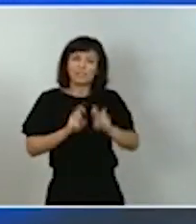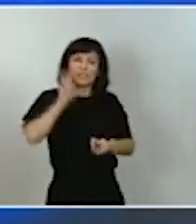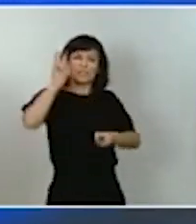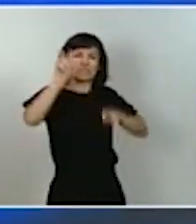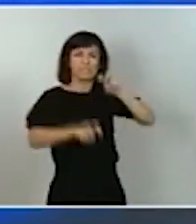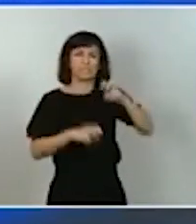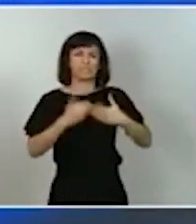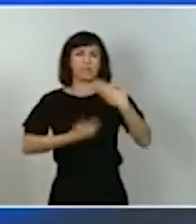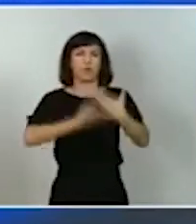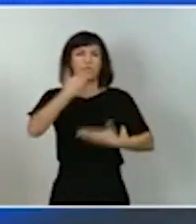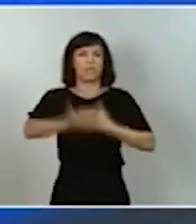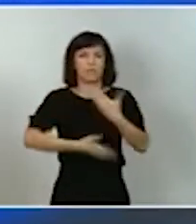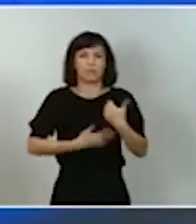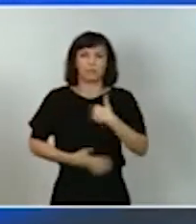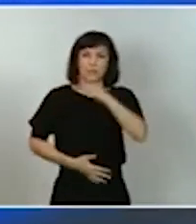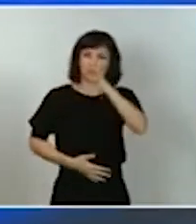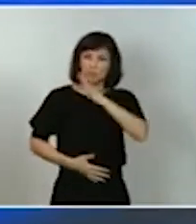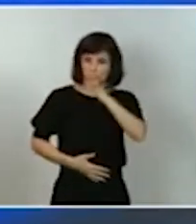es extraordinario.